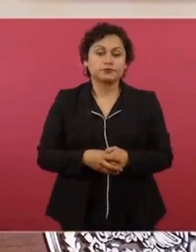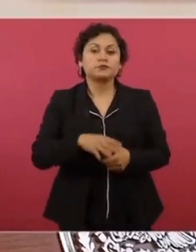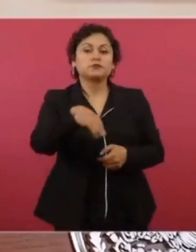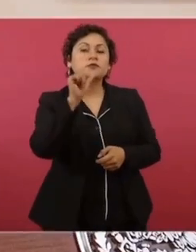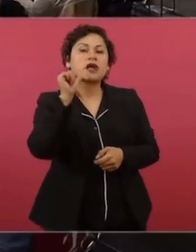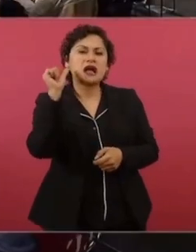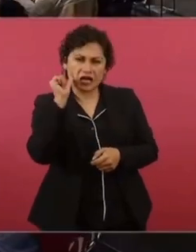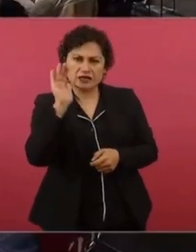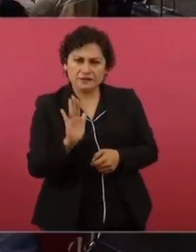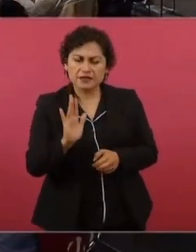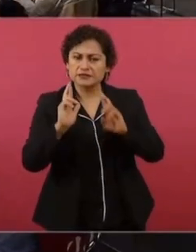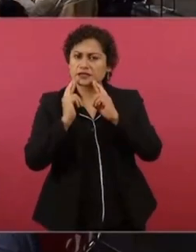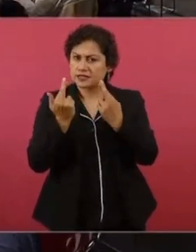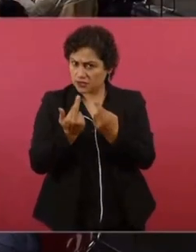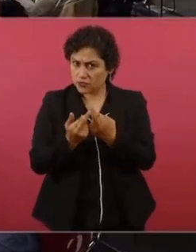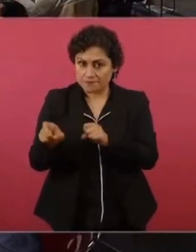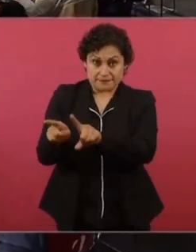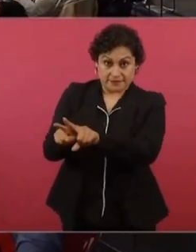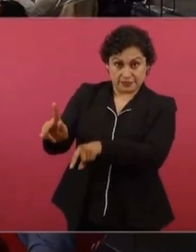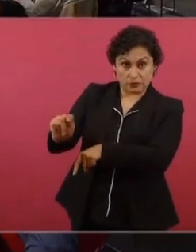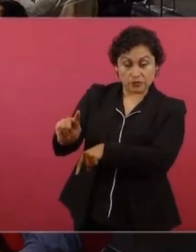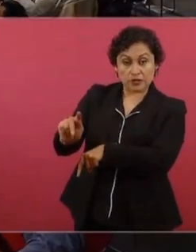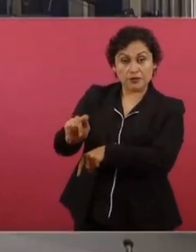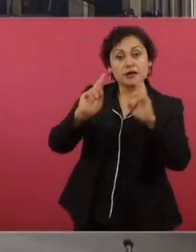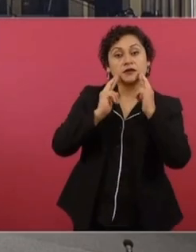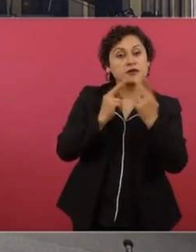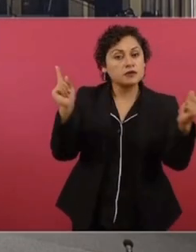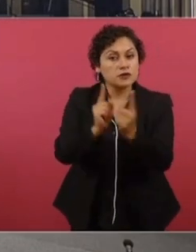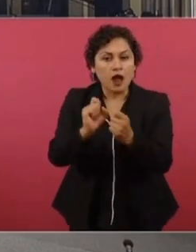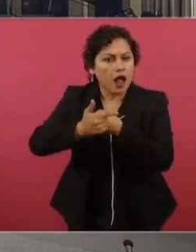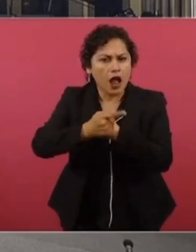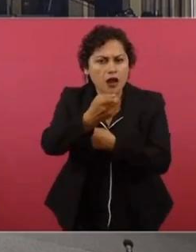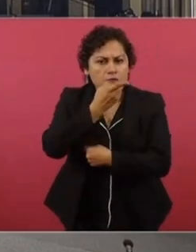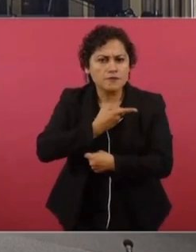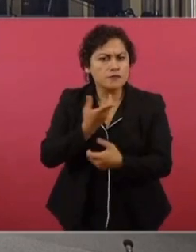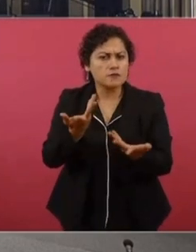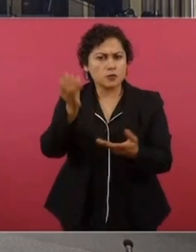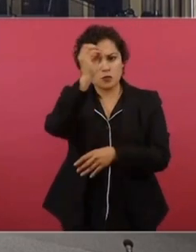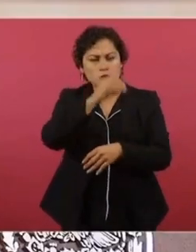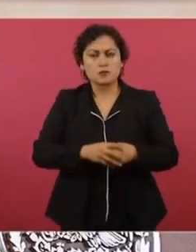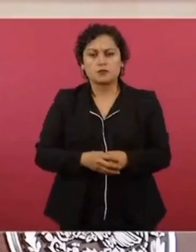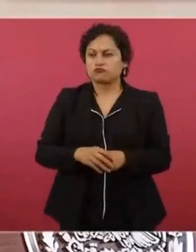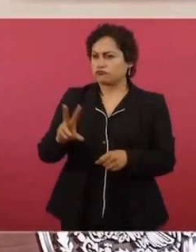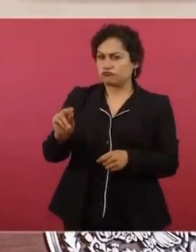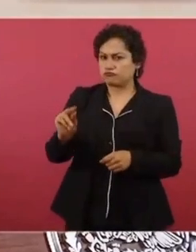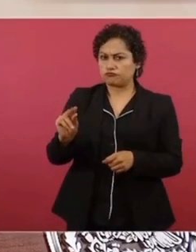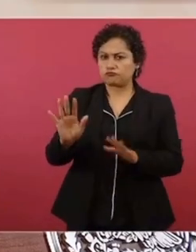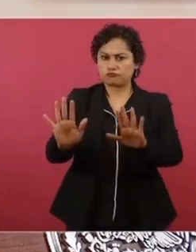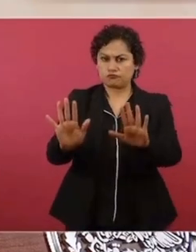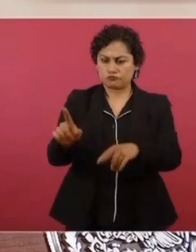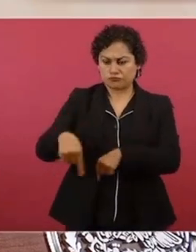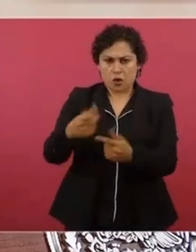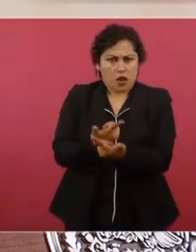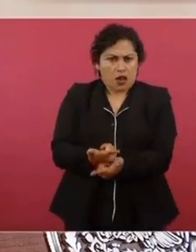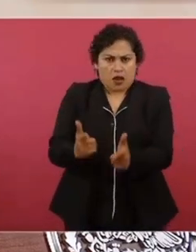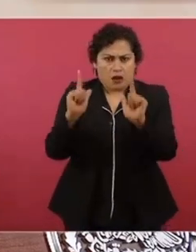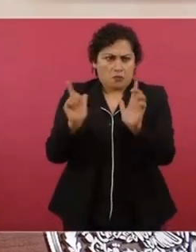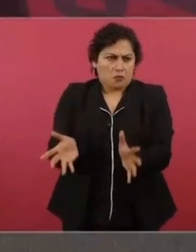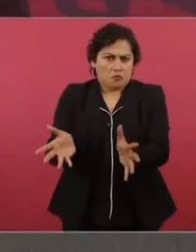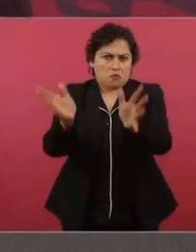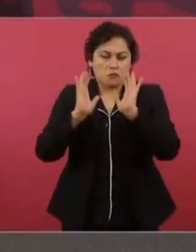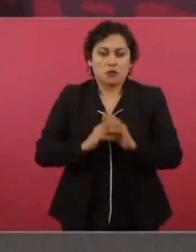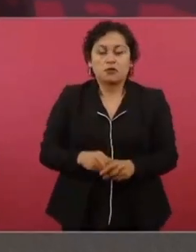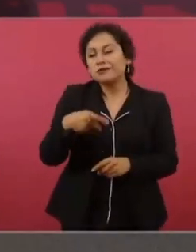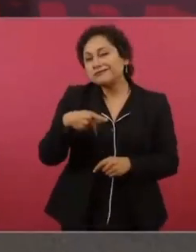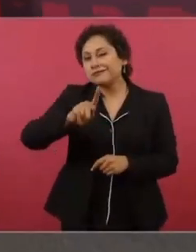Ayer parece que sostuvo una reunión con alguien de esta empresa. ¿Hubo algún comentario sobre este asunto? No, no. Son libres, pero no